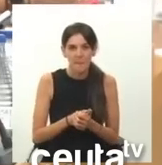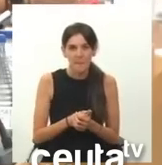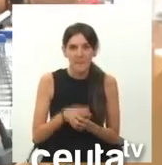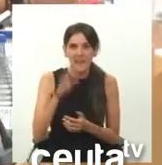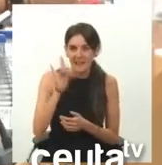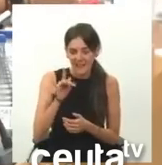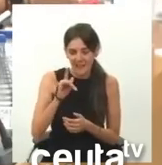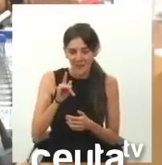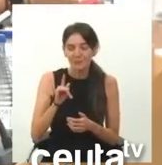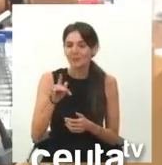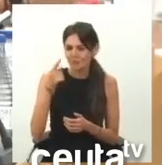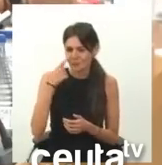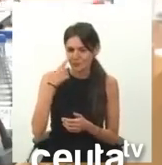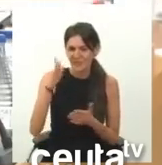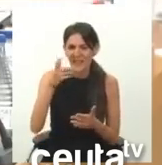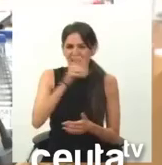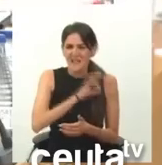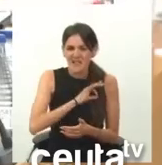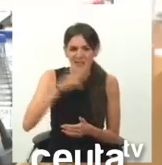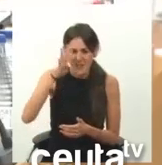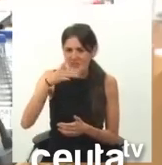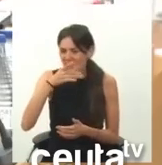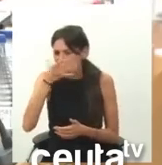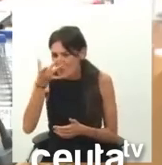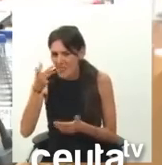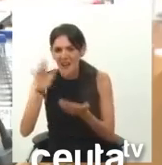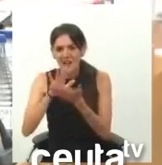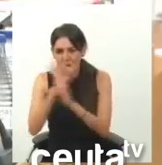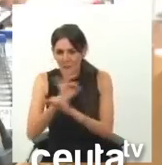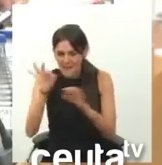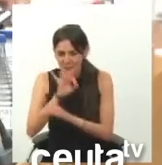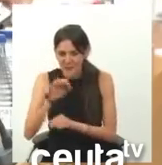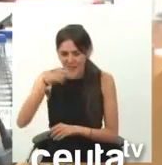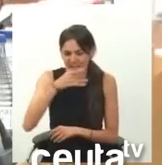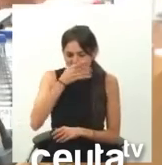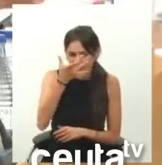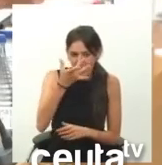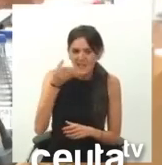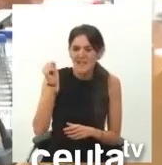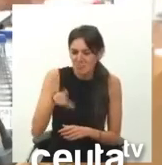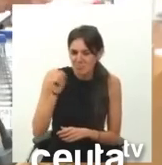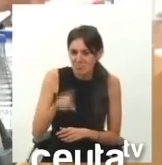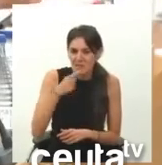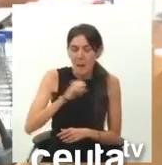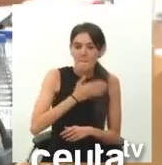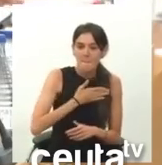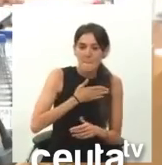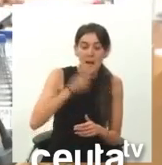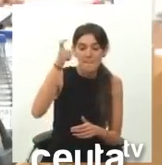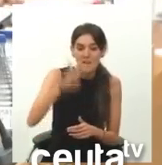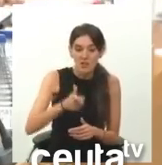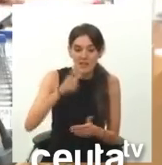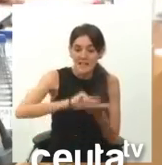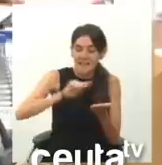Claro, no, señora Amed, ¿ha hecho el ridículo? Ya está, no pasa nada, de vez en cuando aquí se hace el ridículo. Sí, sí, Macarena las firma todas, porque la